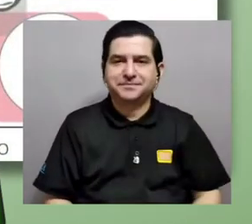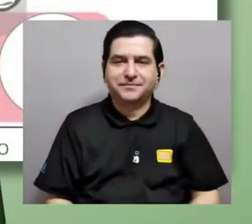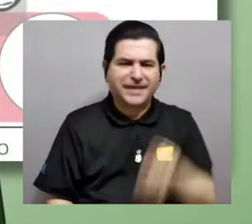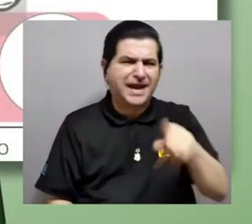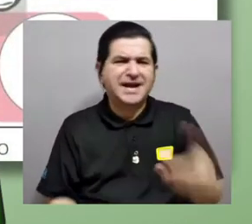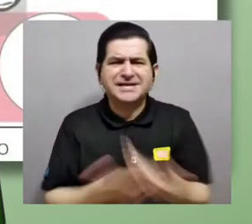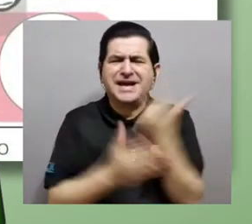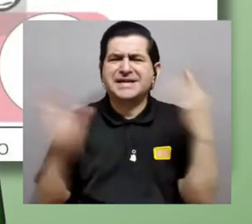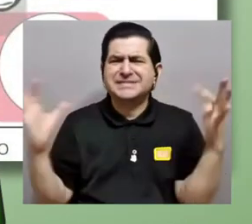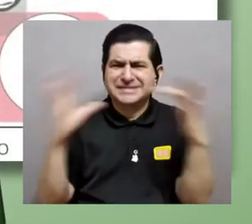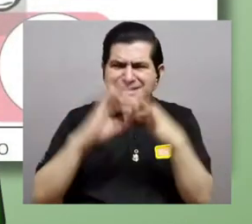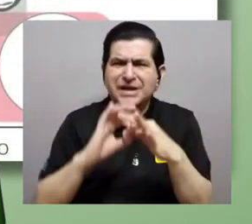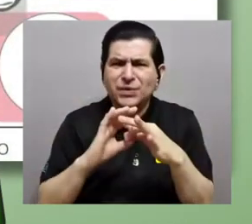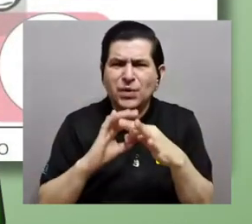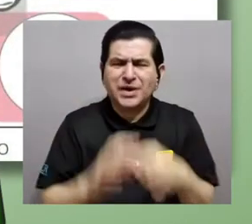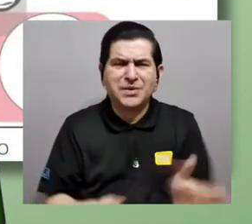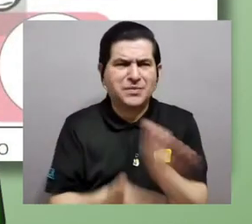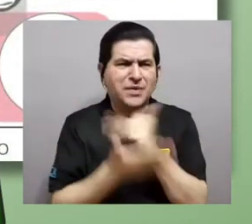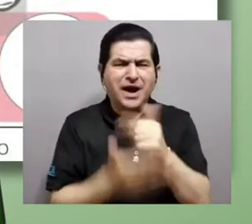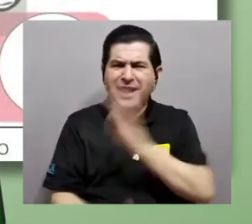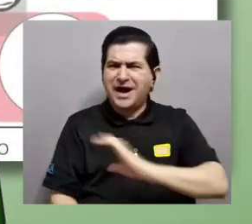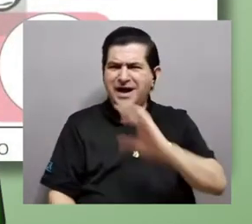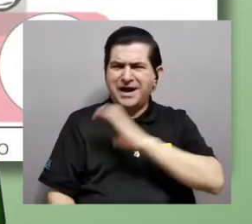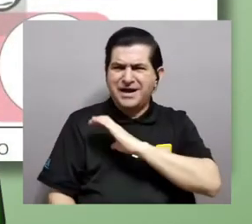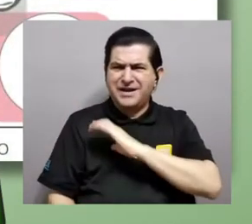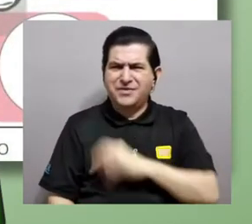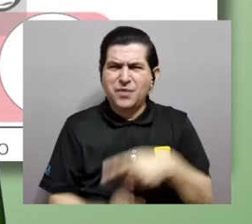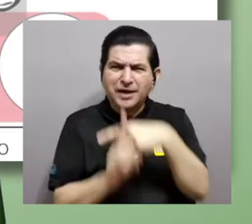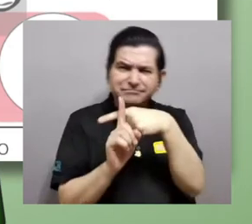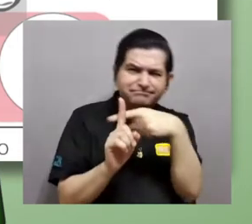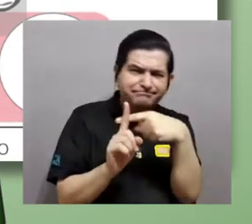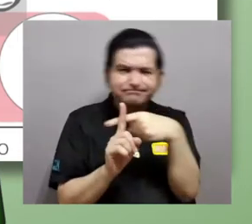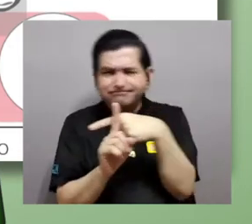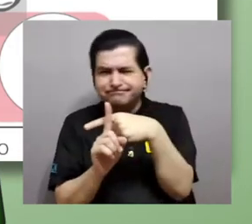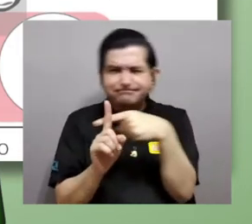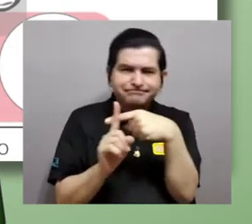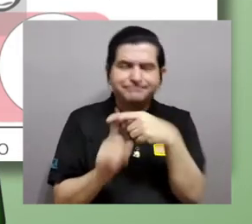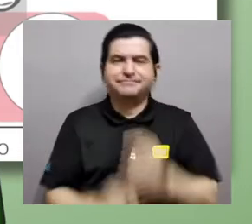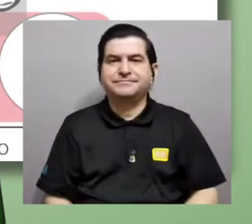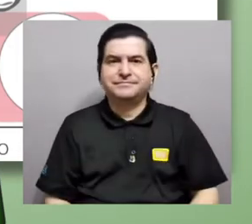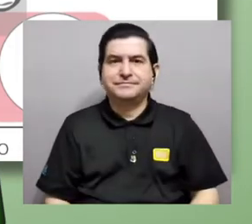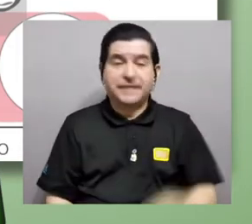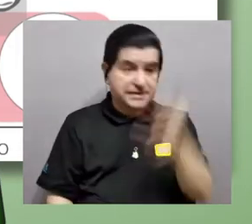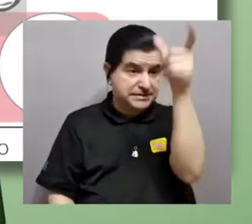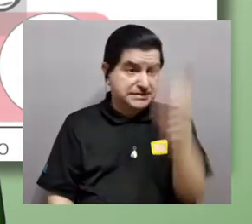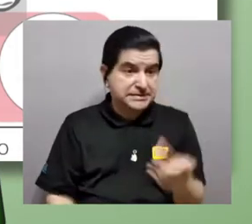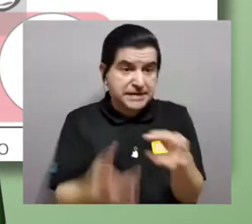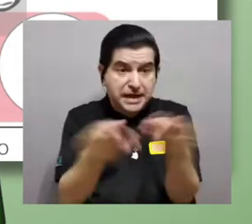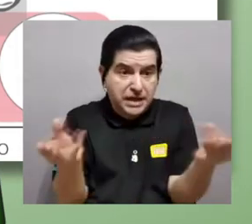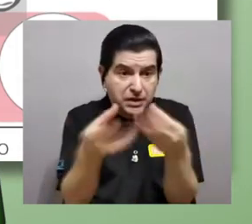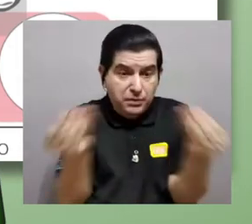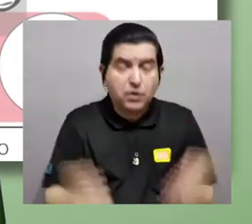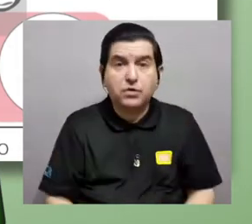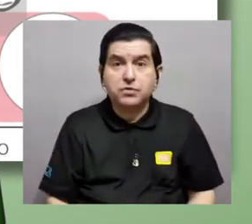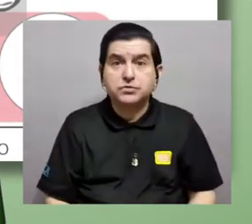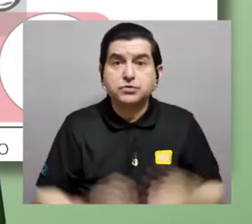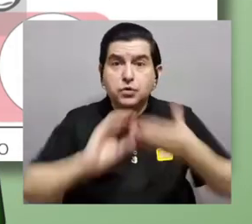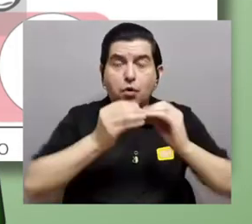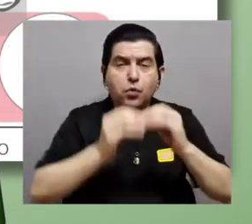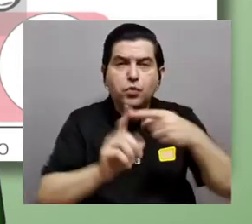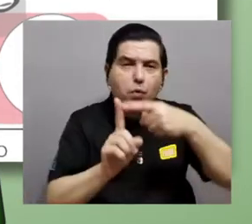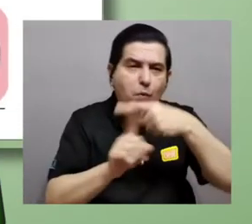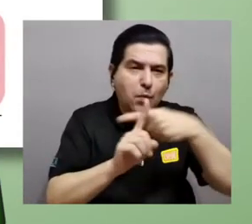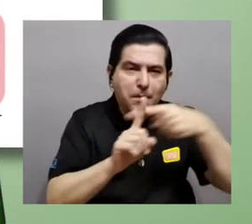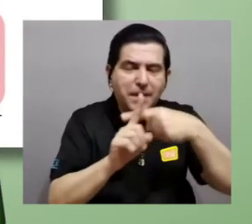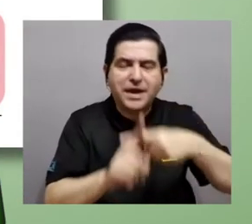sexo sería algo con características intermedias. Por ejemplo, individuos que produzcan un número intermedio de